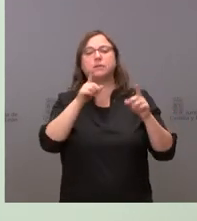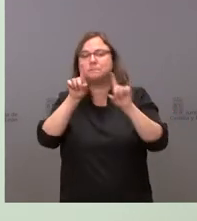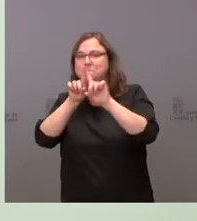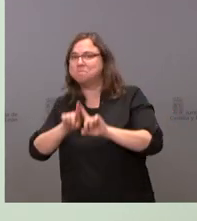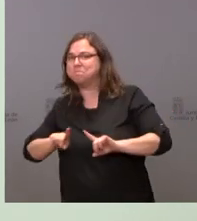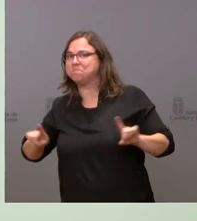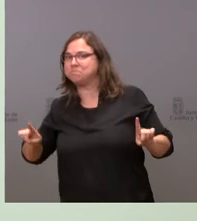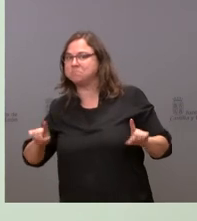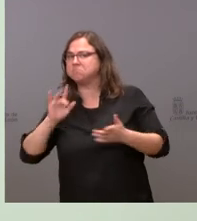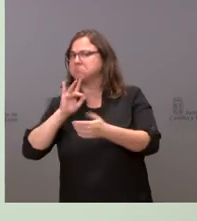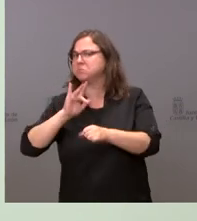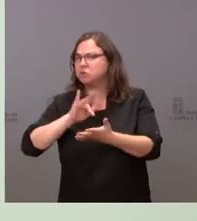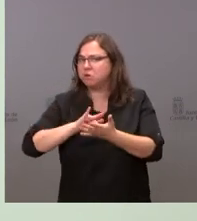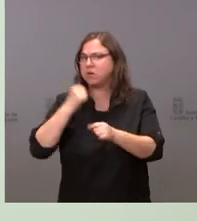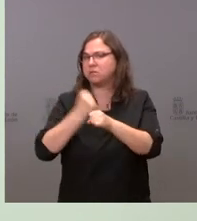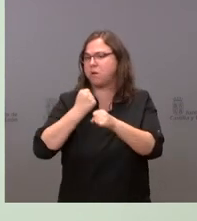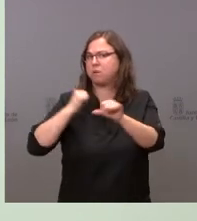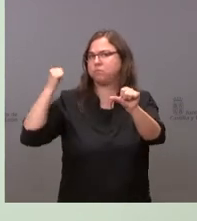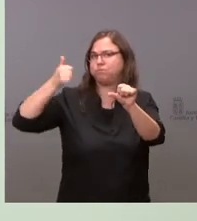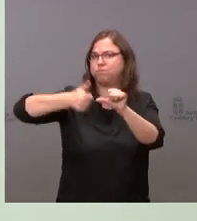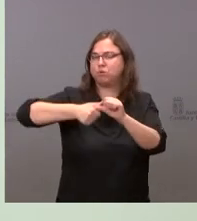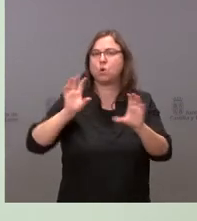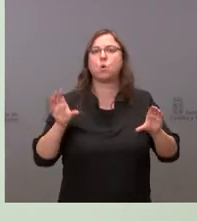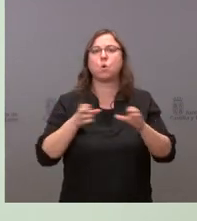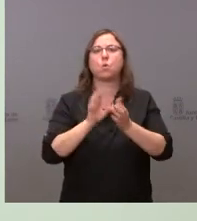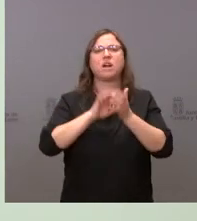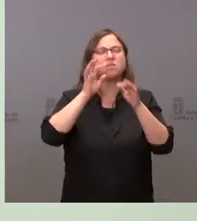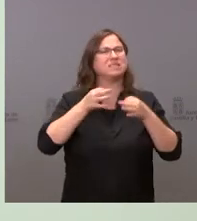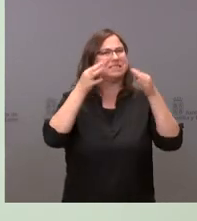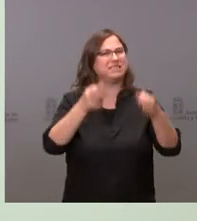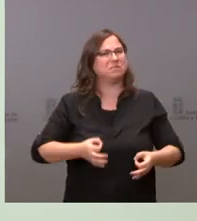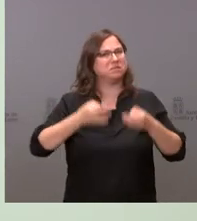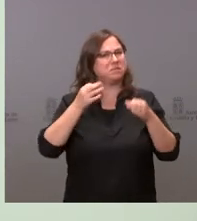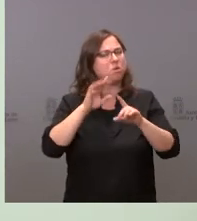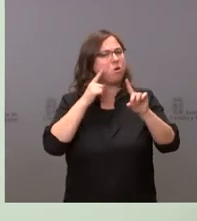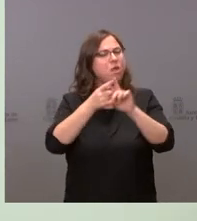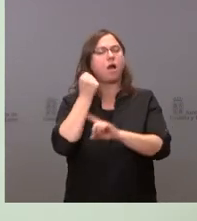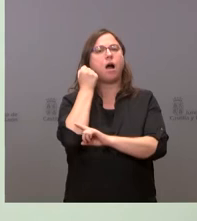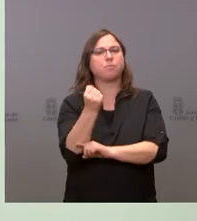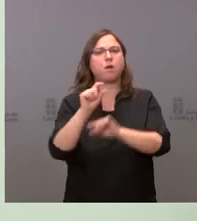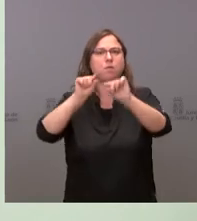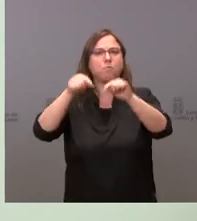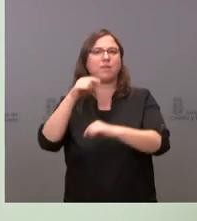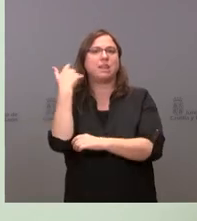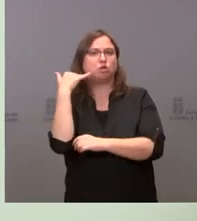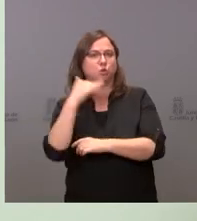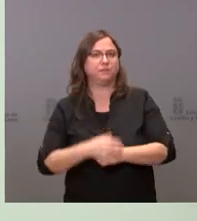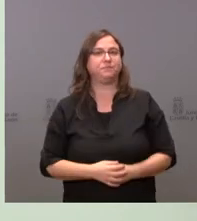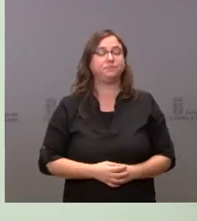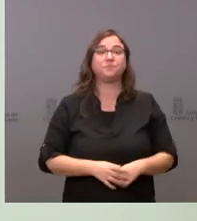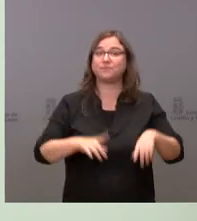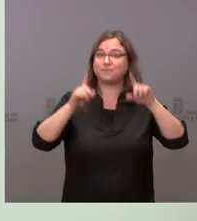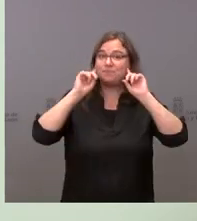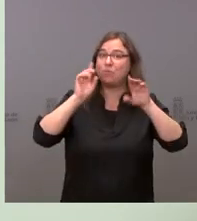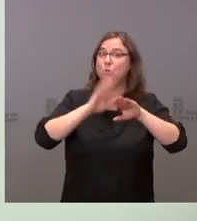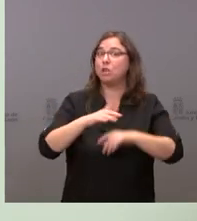que venimos haciendo desde la Junta de Castilla y León siempre en favor de la provincia de Soria en este caso ¿por qué